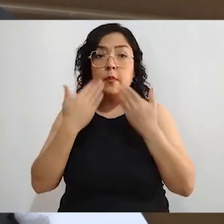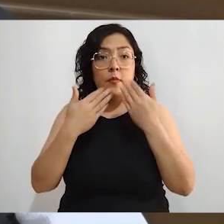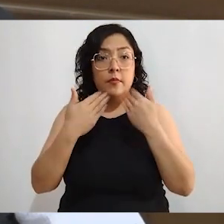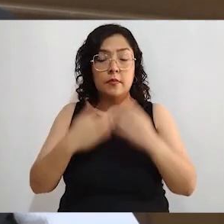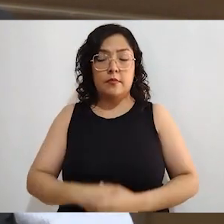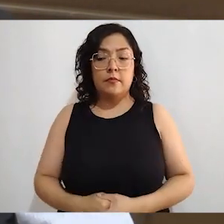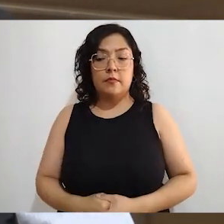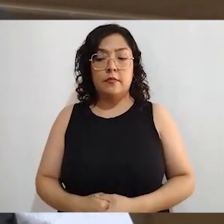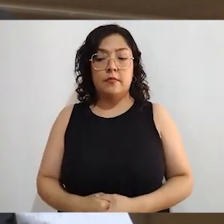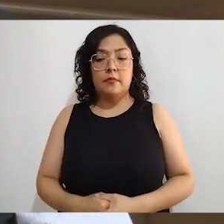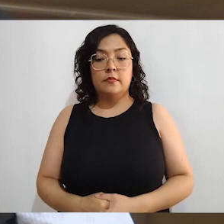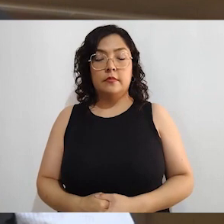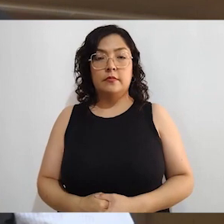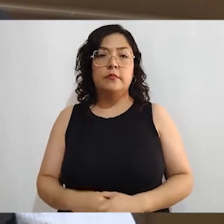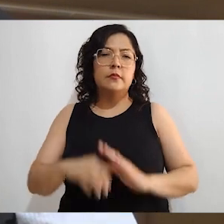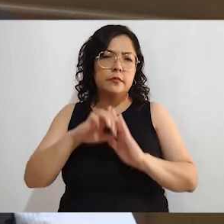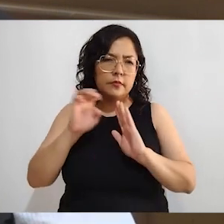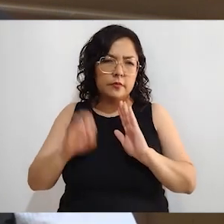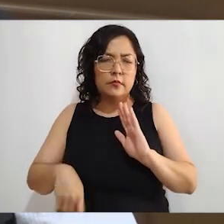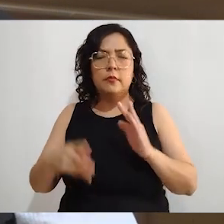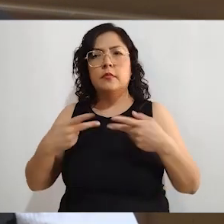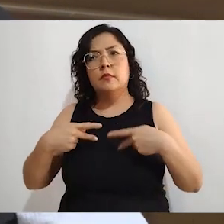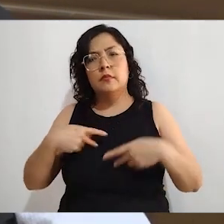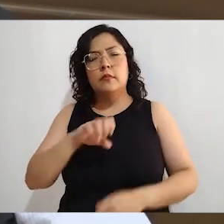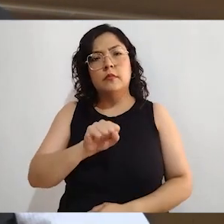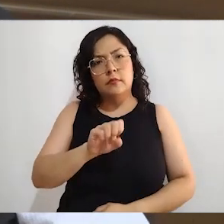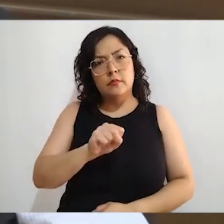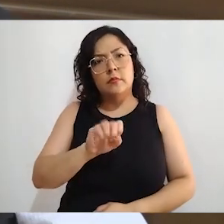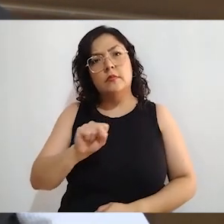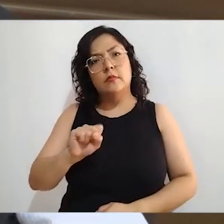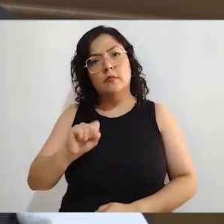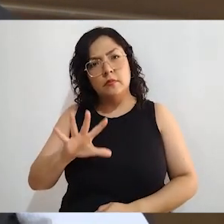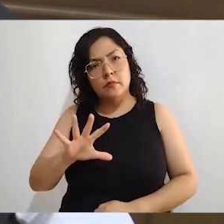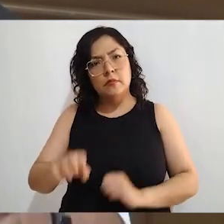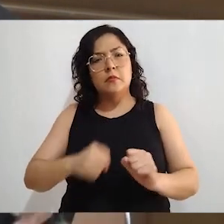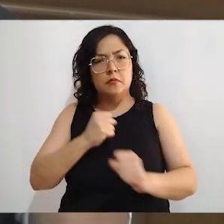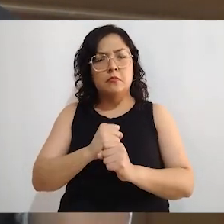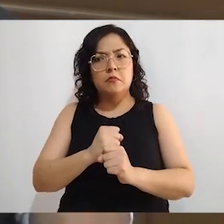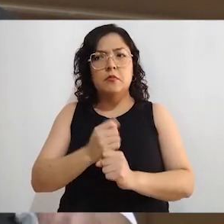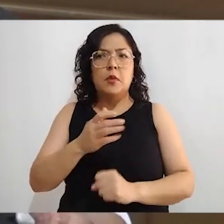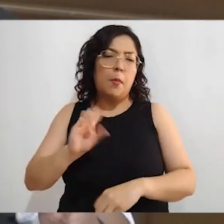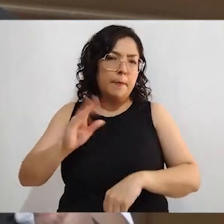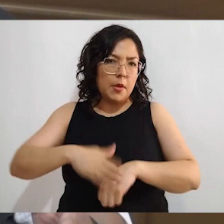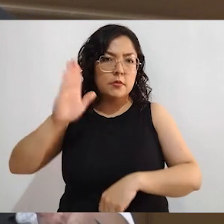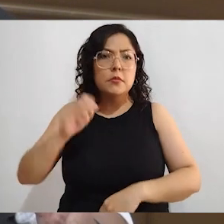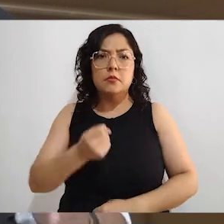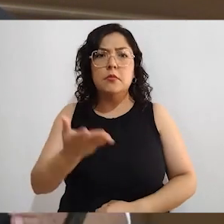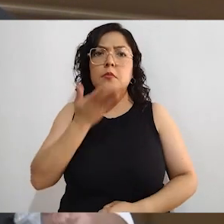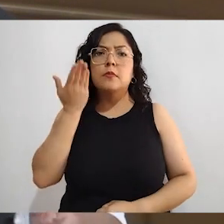de los que tienen 60 o 65 años o más. Aquí el asunto es que estas